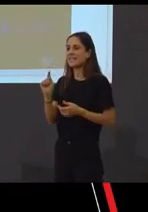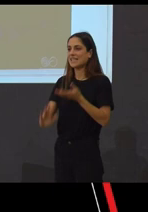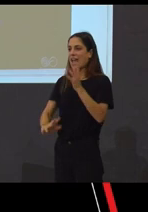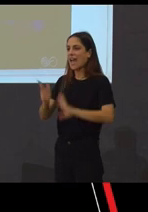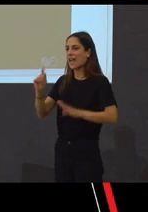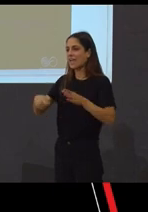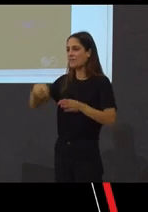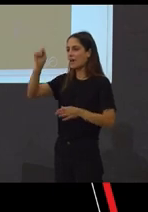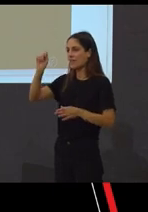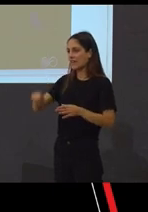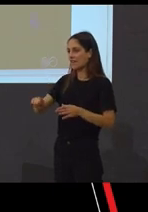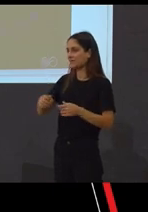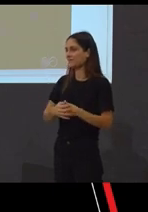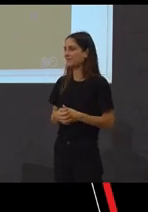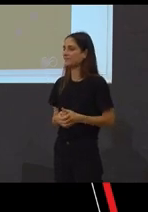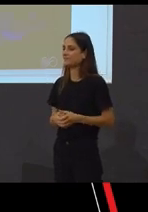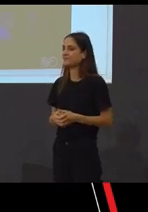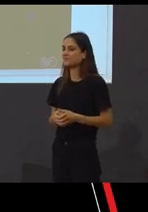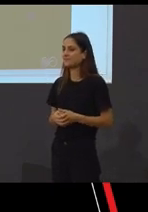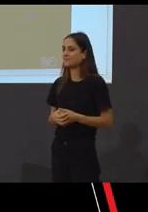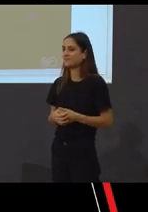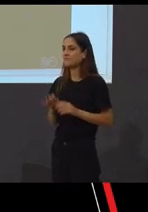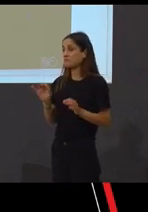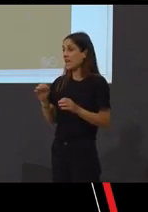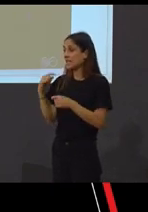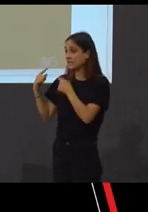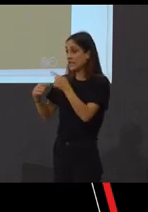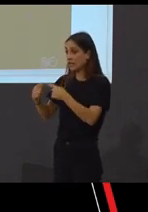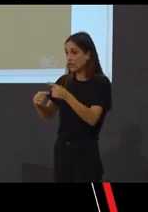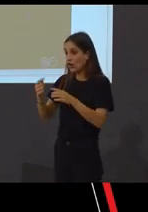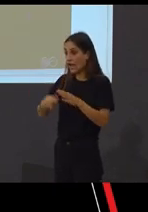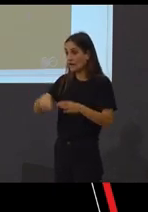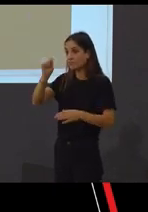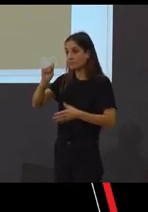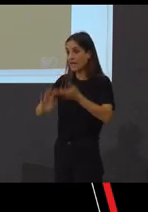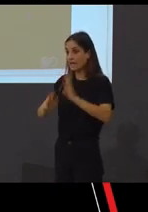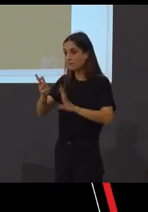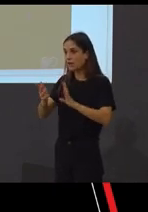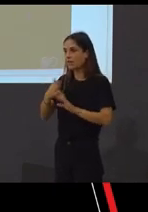Tradicional queimada. Que foi unha invención para paradores.